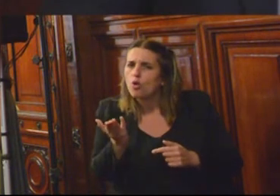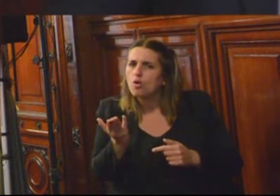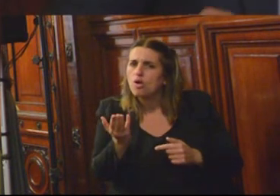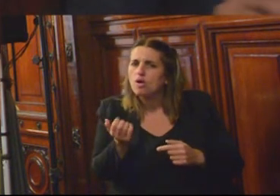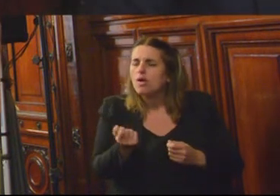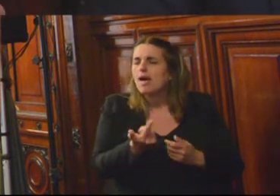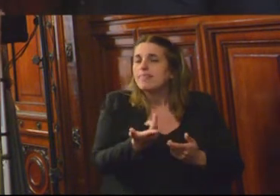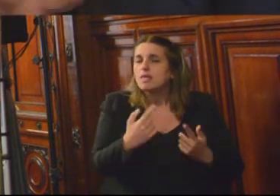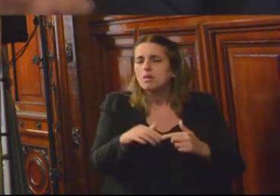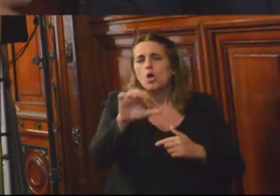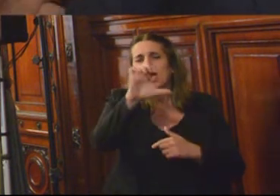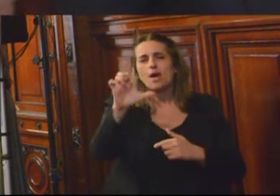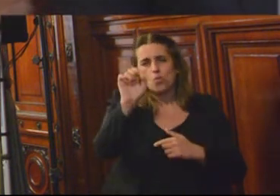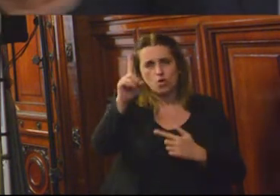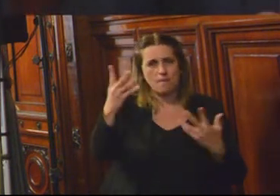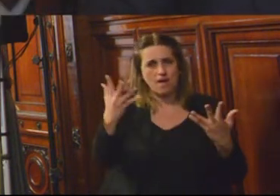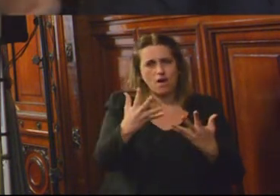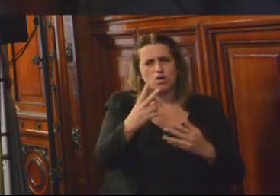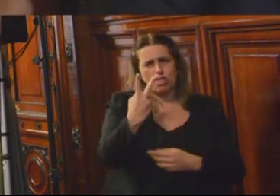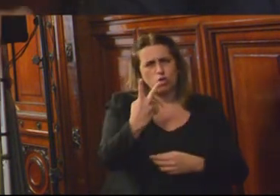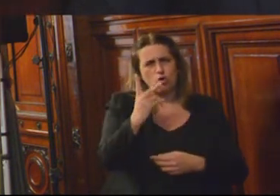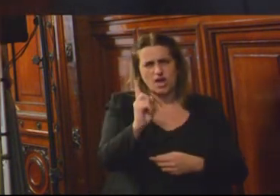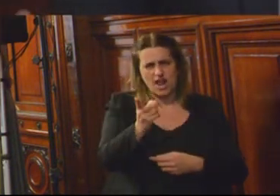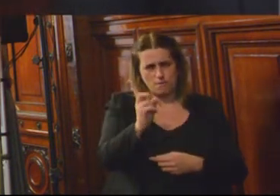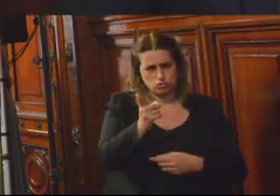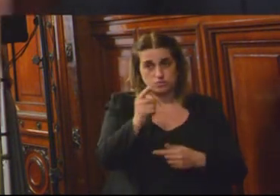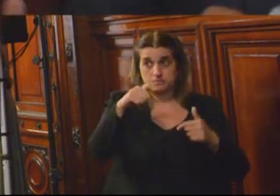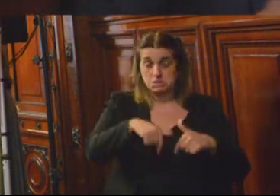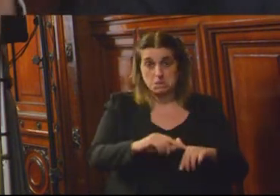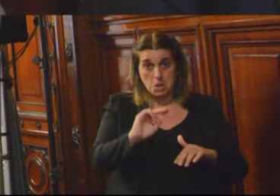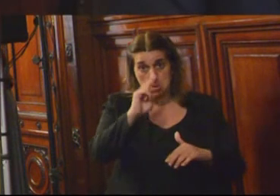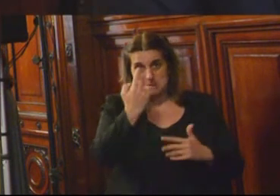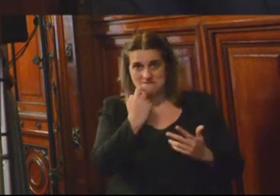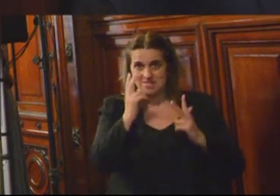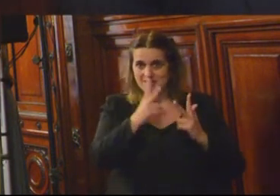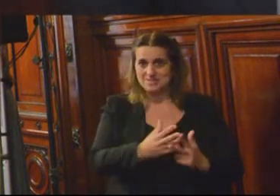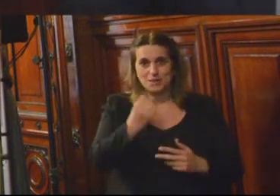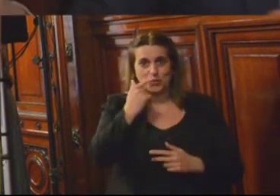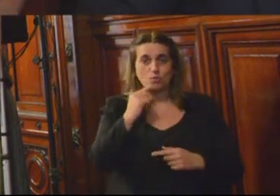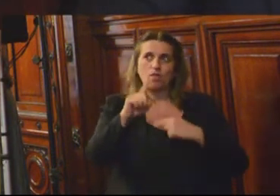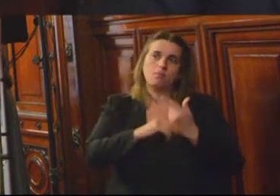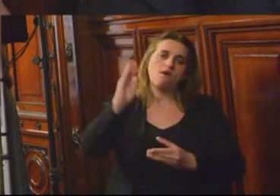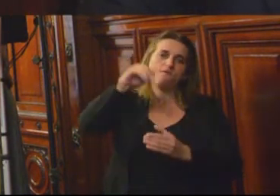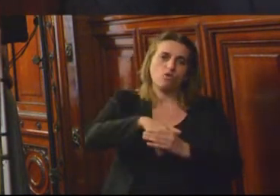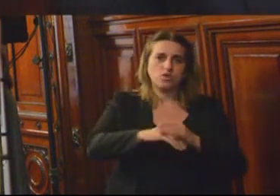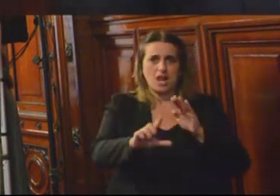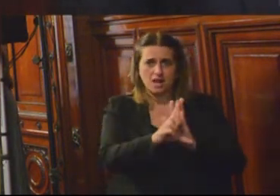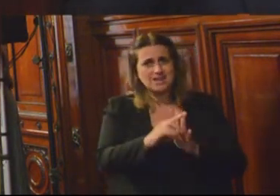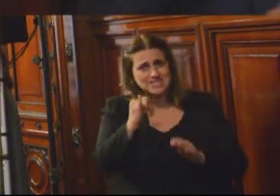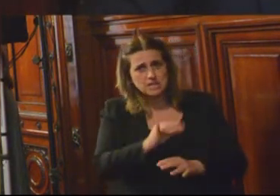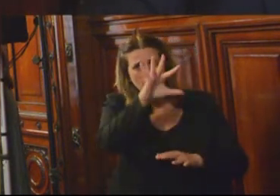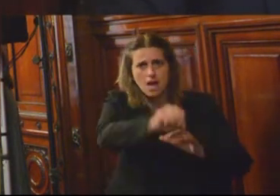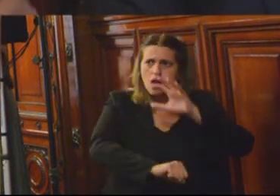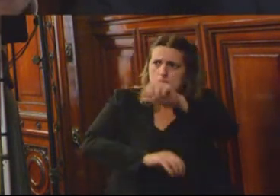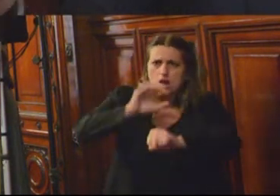Bueno, Europa creo que están los gramos y lo que pasa, acá nunca se pudo determinar. Después se vota la ley, se sigue deteniendo gente